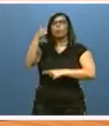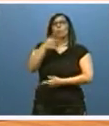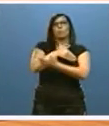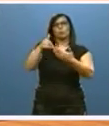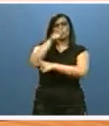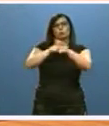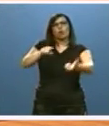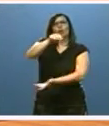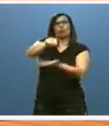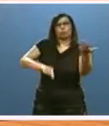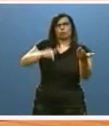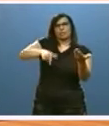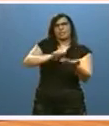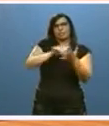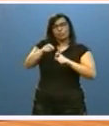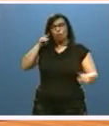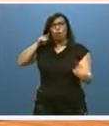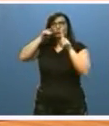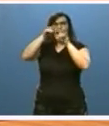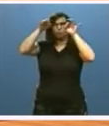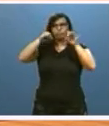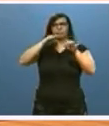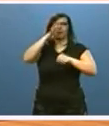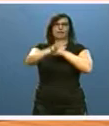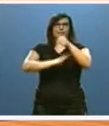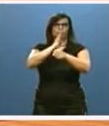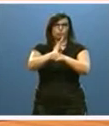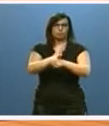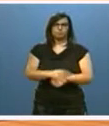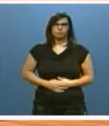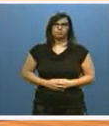ocupados en Castilla y León, que es el gran objetivo de la legislatura.